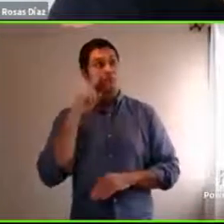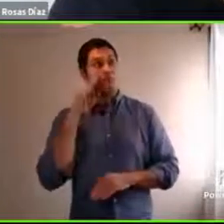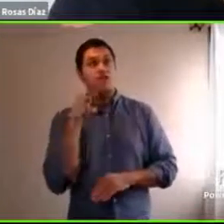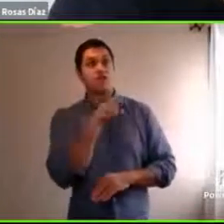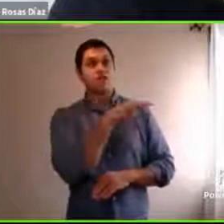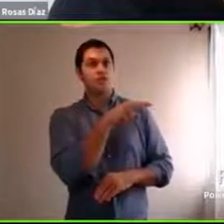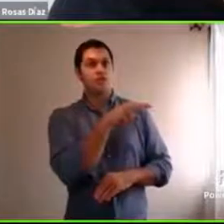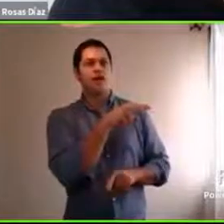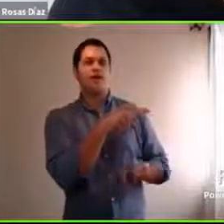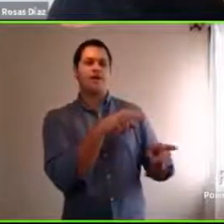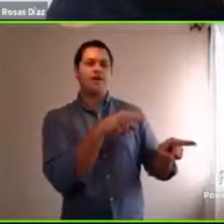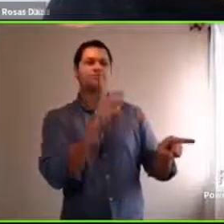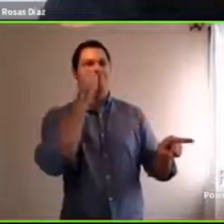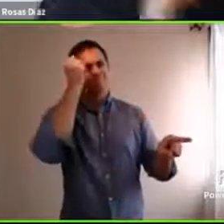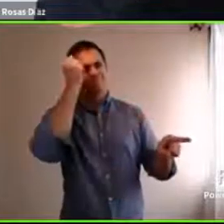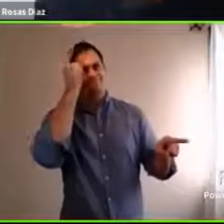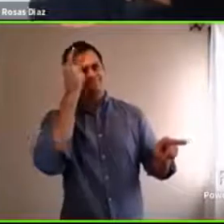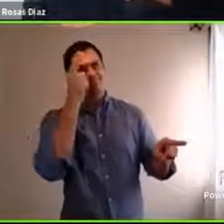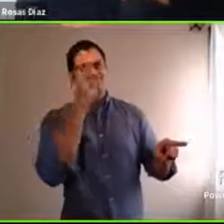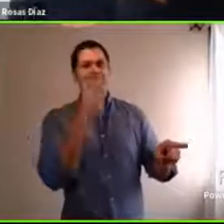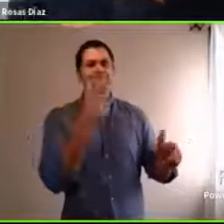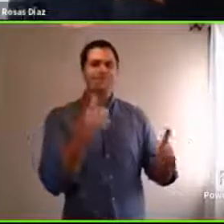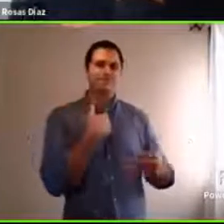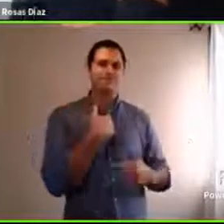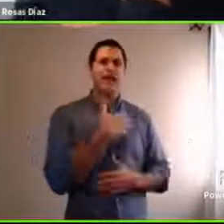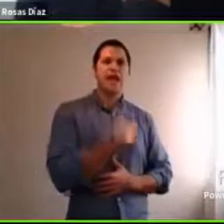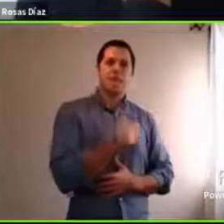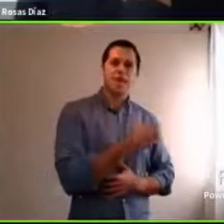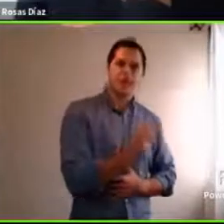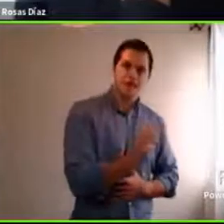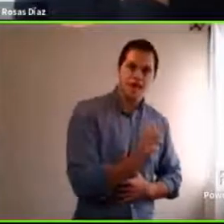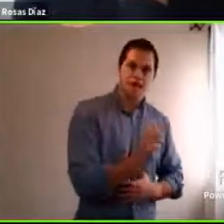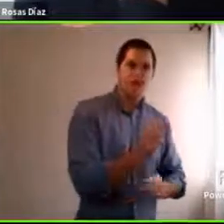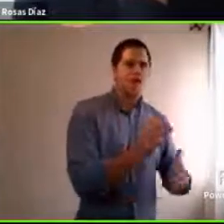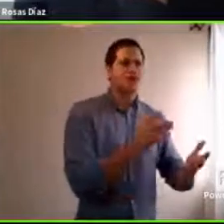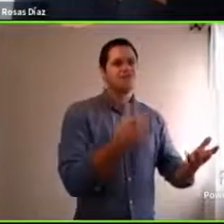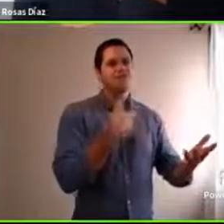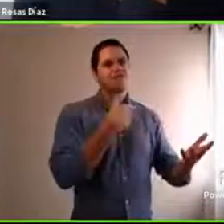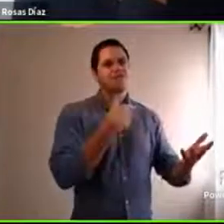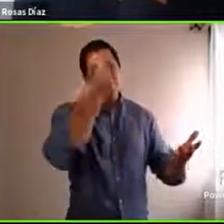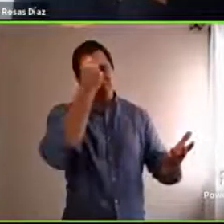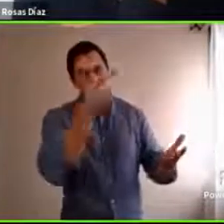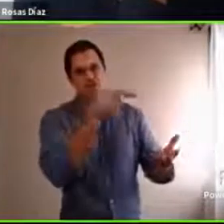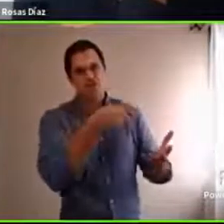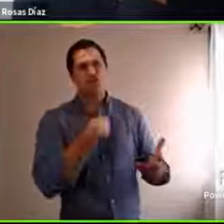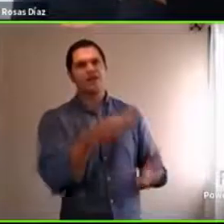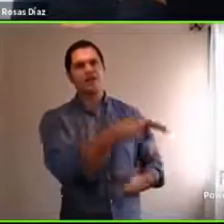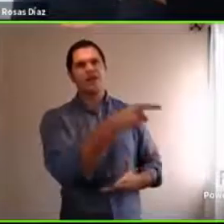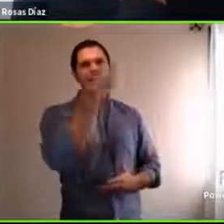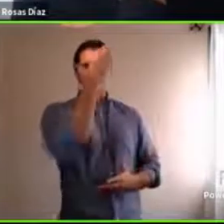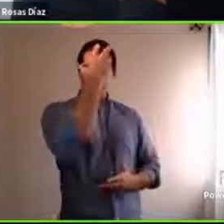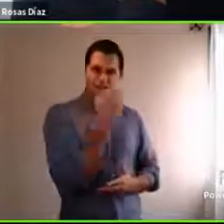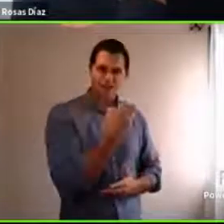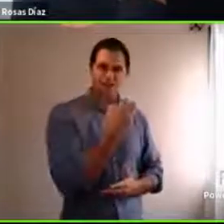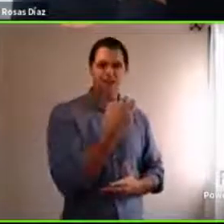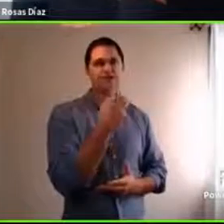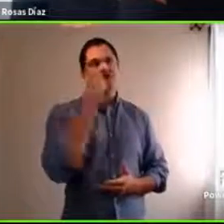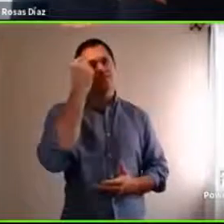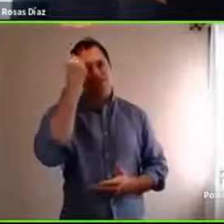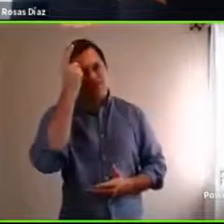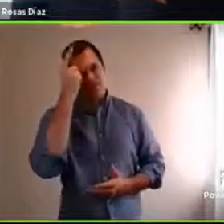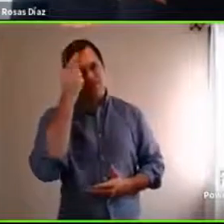entendiendo de que, bueno, tal vez no me contestó de la mejor manera, pero entiendo que está enojado y le está resultando difícil esto que está viviendo,